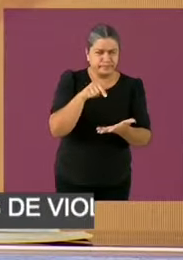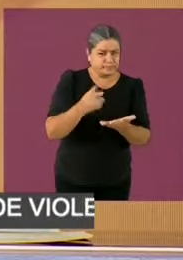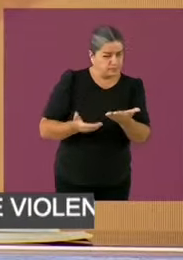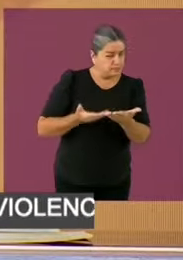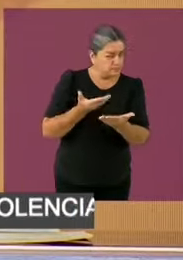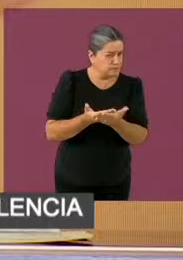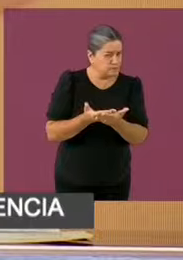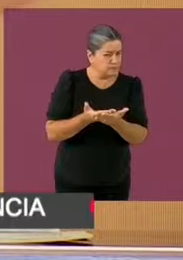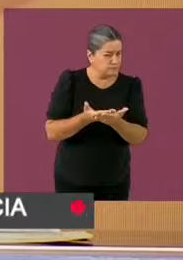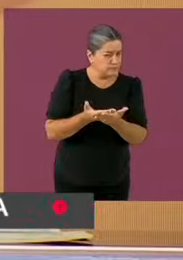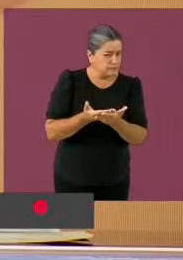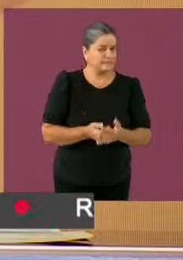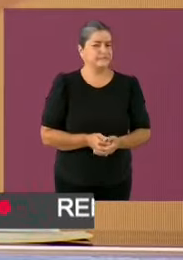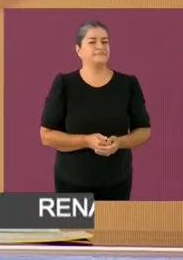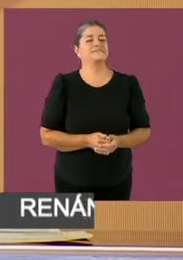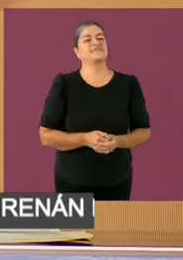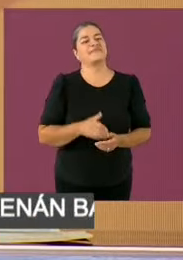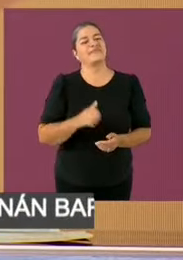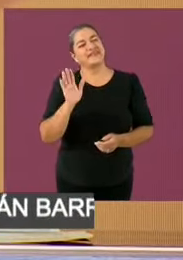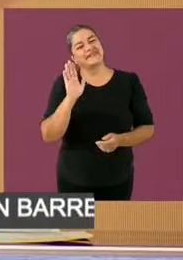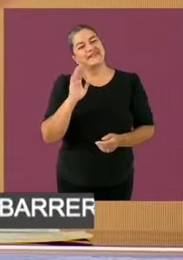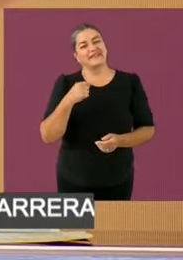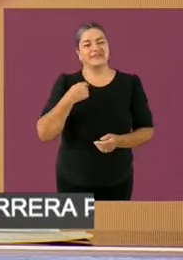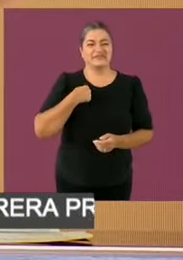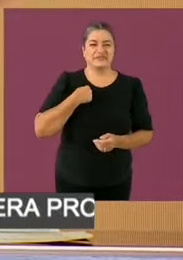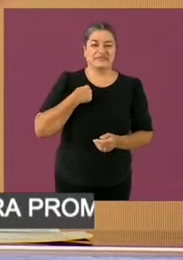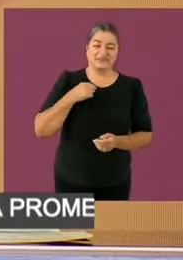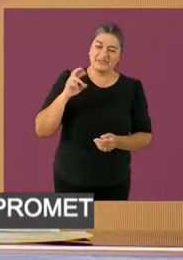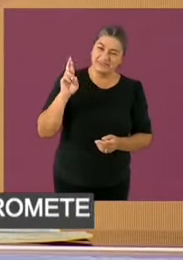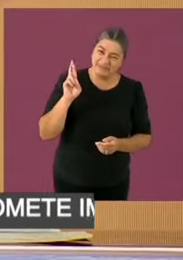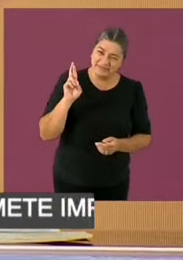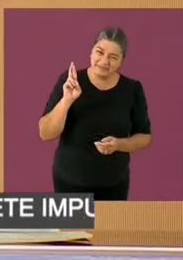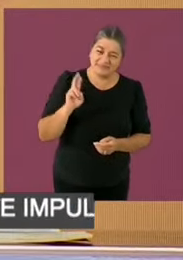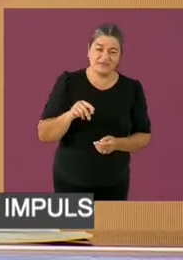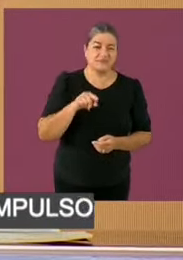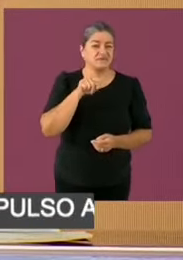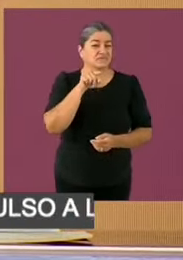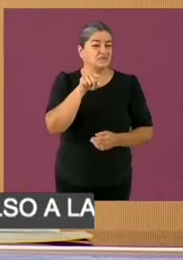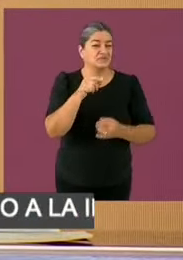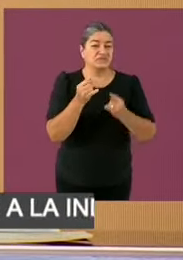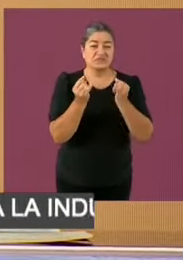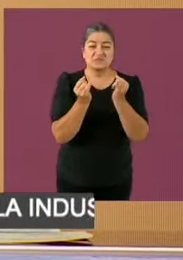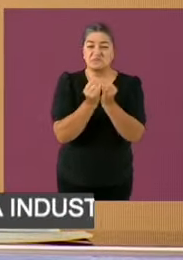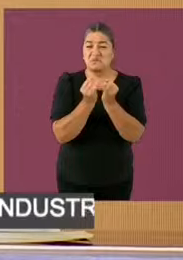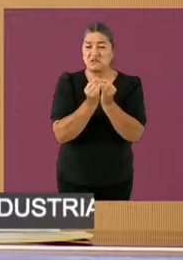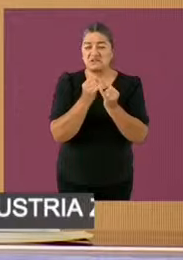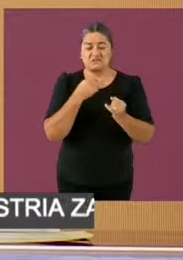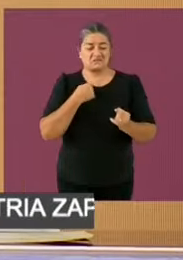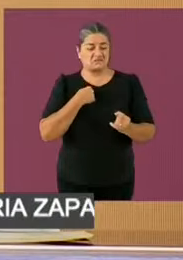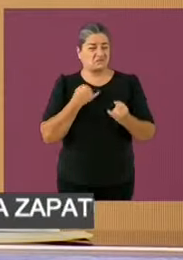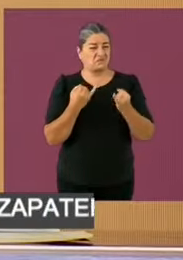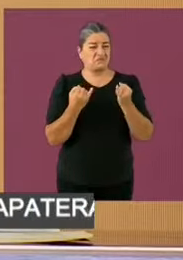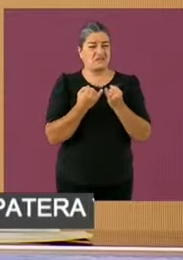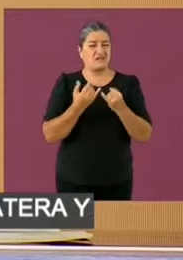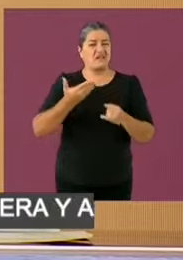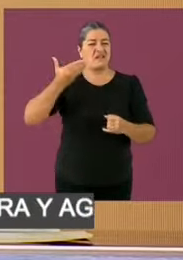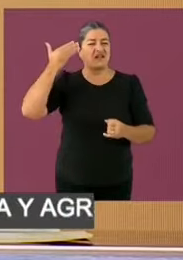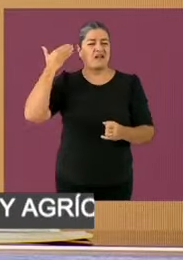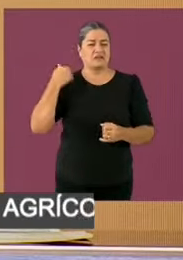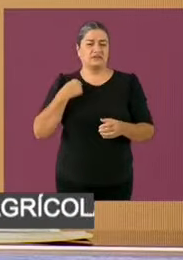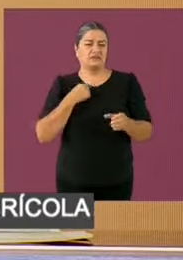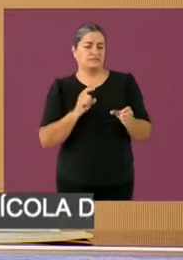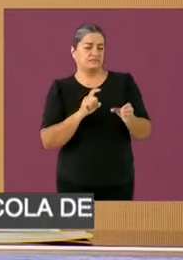Xochitl Galvez y como tú, sé lo que cuesta salir adelante. Soy una mujer que nunca ha militado en ningún partido político y no